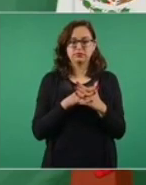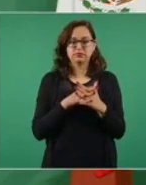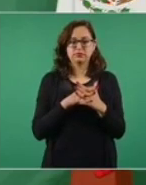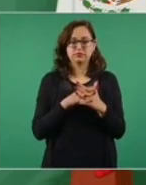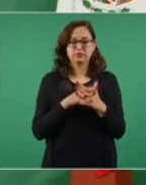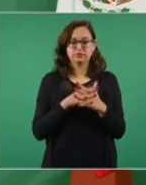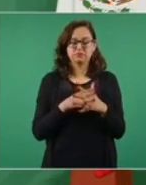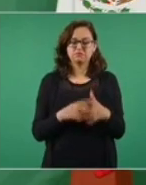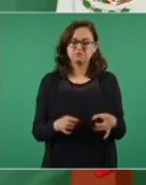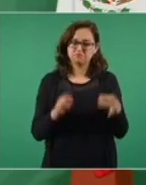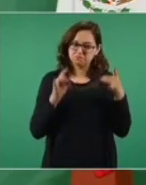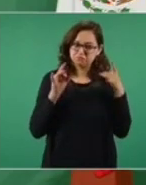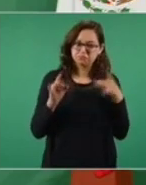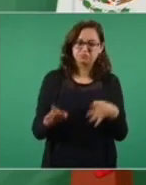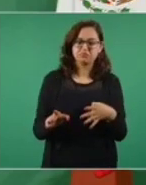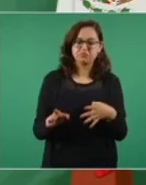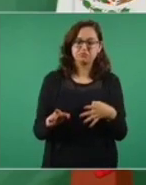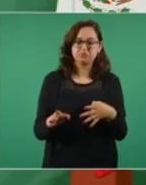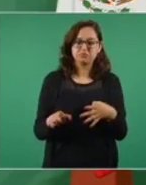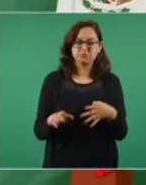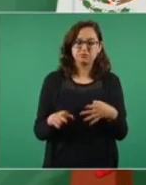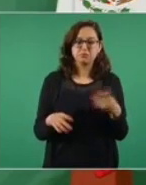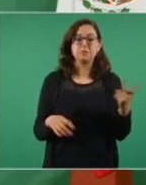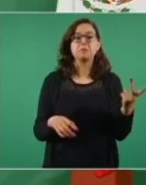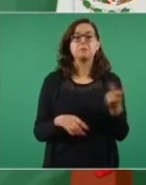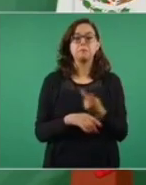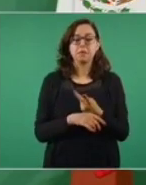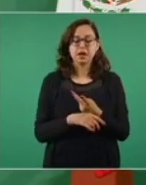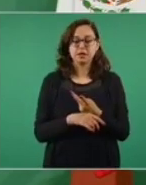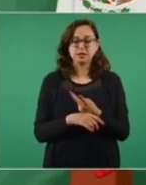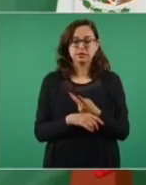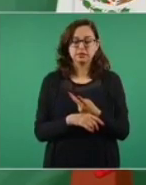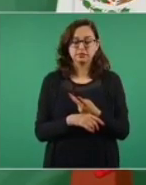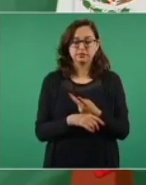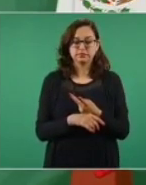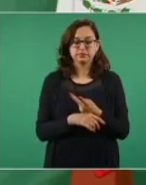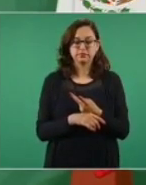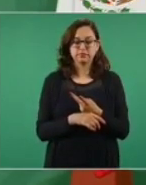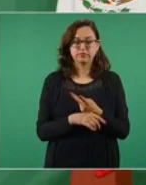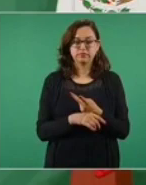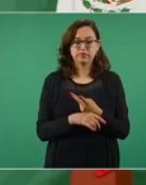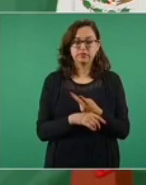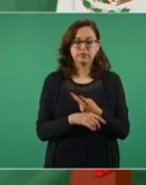que fue con lado mundialmente